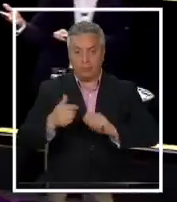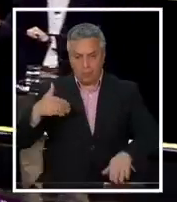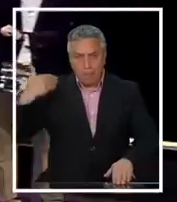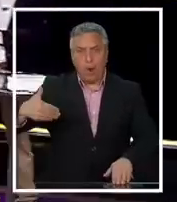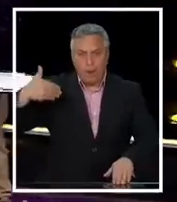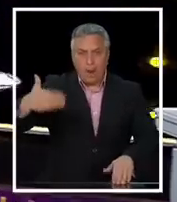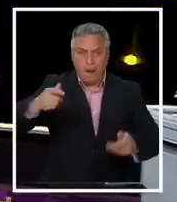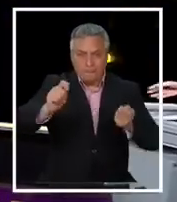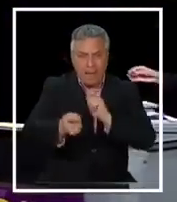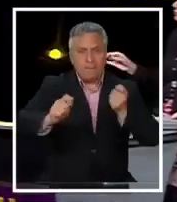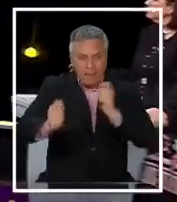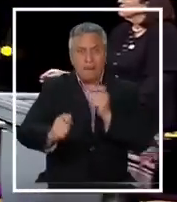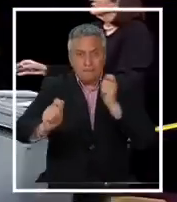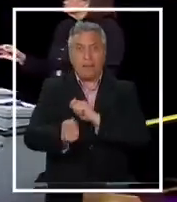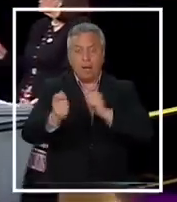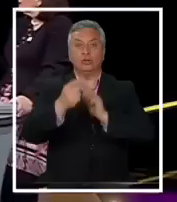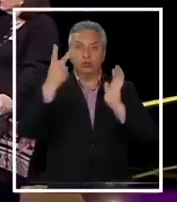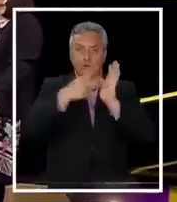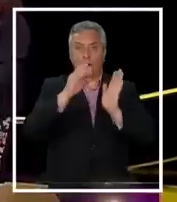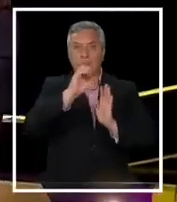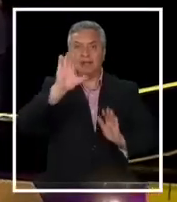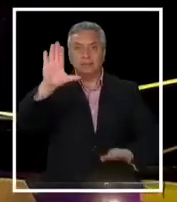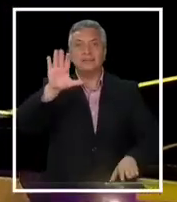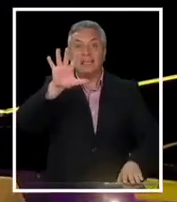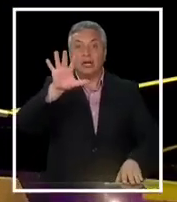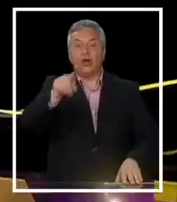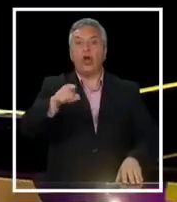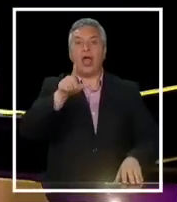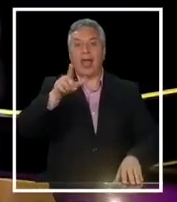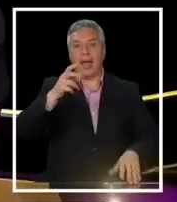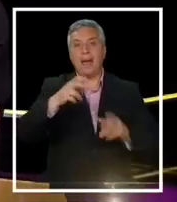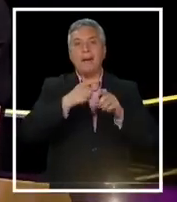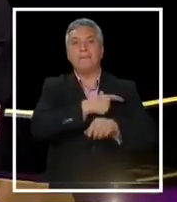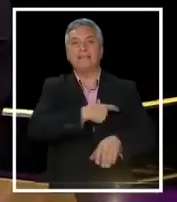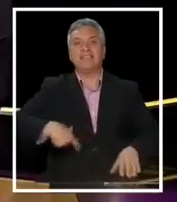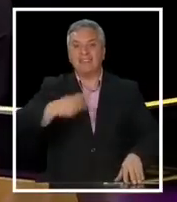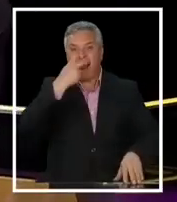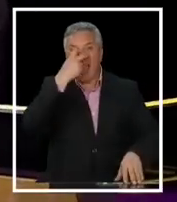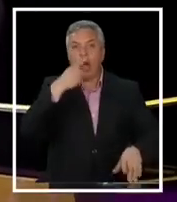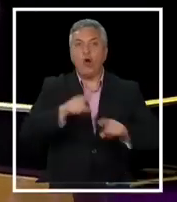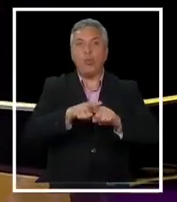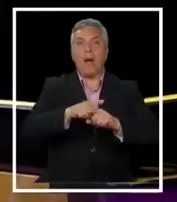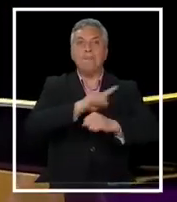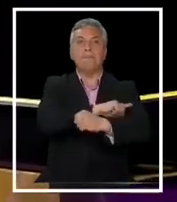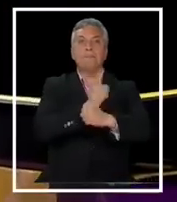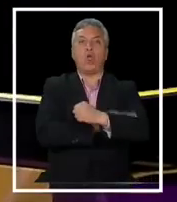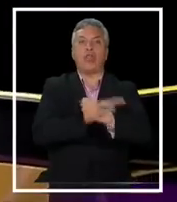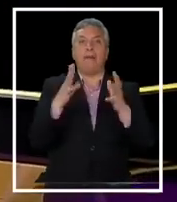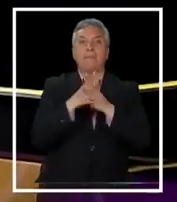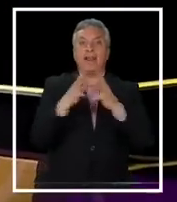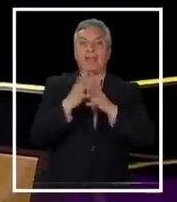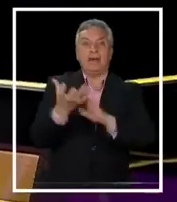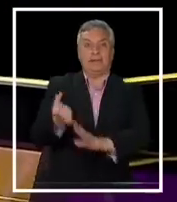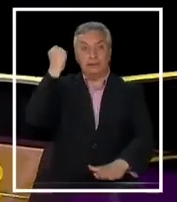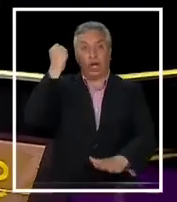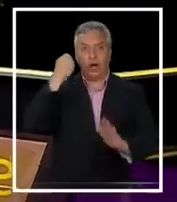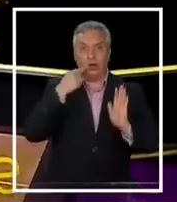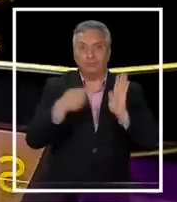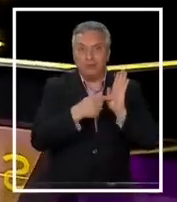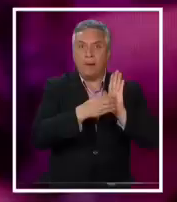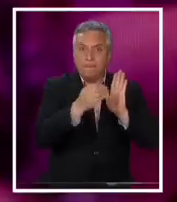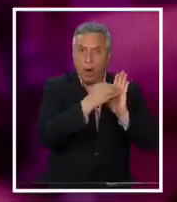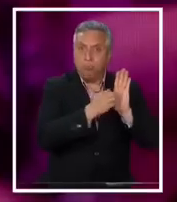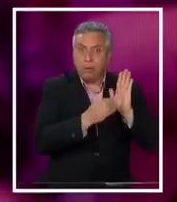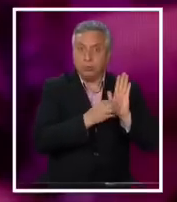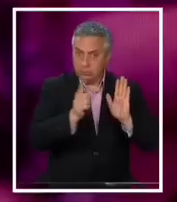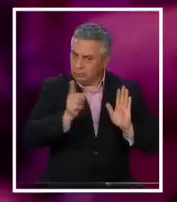después y se modificó sustancialmente el año 2005, gracias al presidente Lago, que quitó el poder militar. Entonces, creo yo que si seguimos entrapados, que esto no